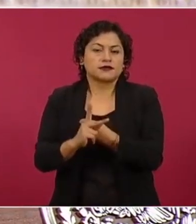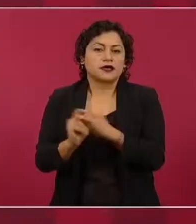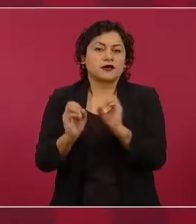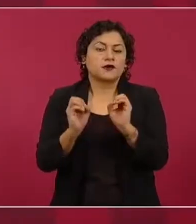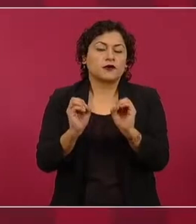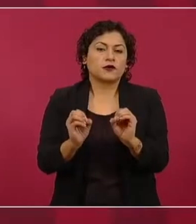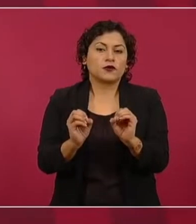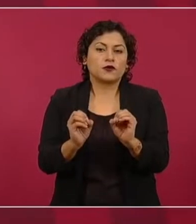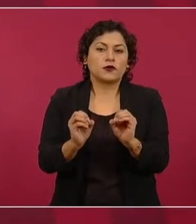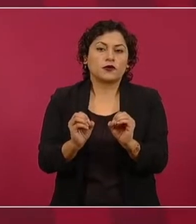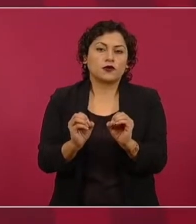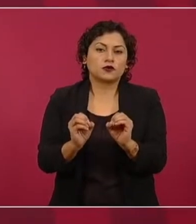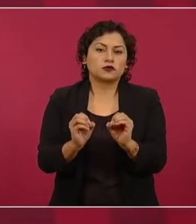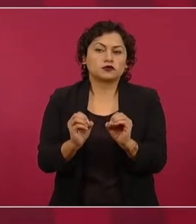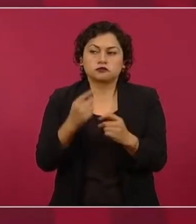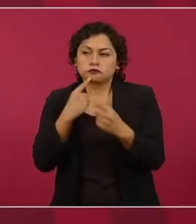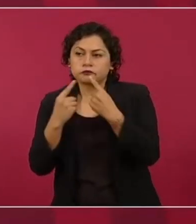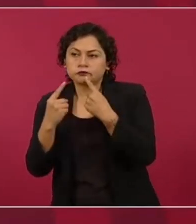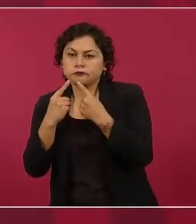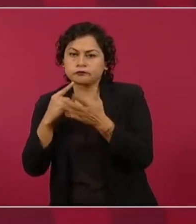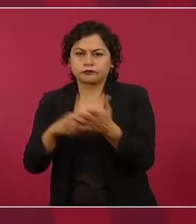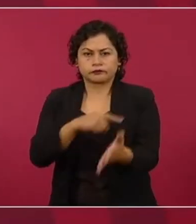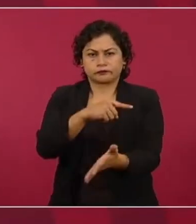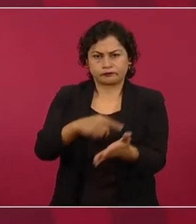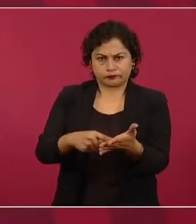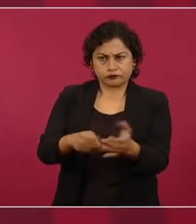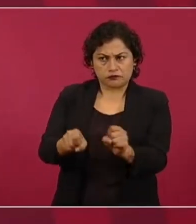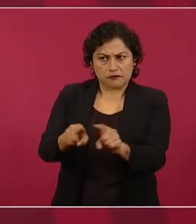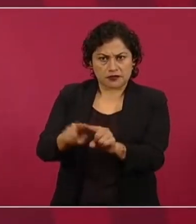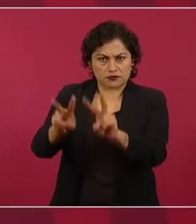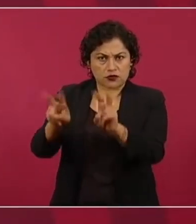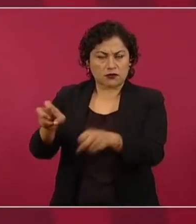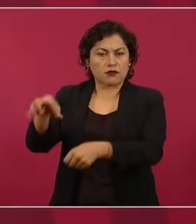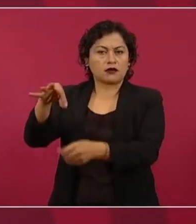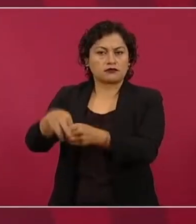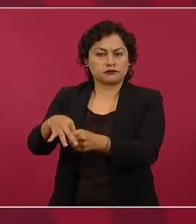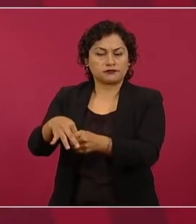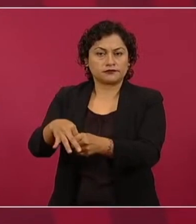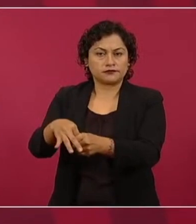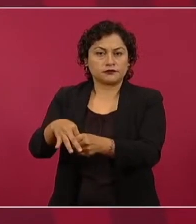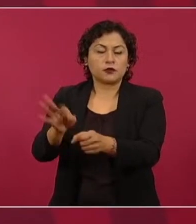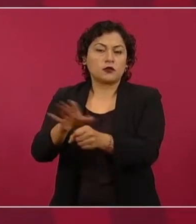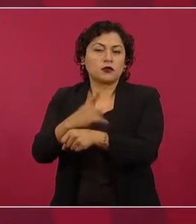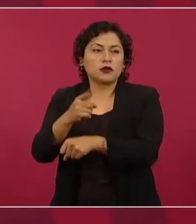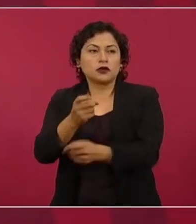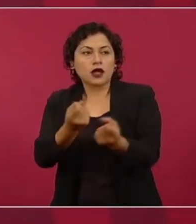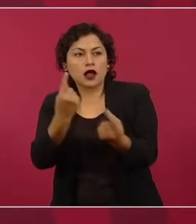cancelaban considerando de que se afectaba a los ciudadanos.